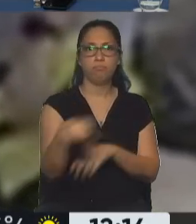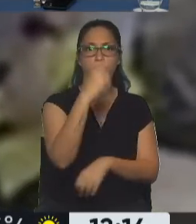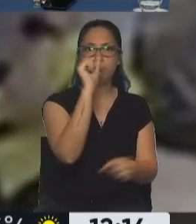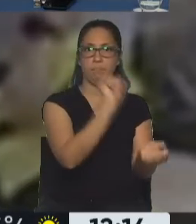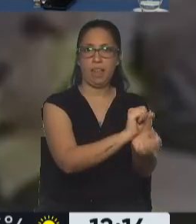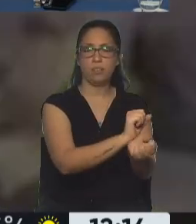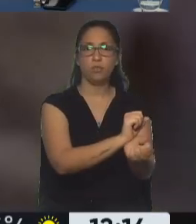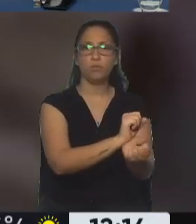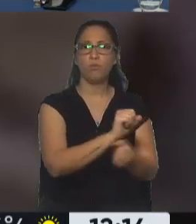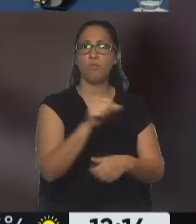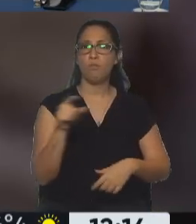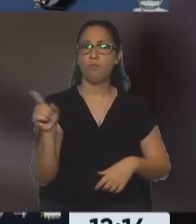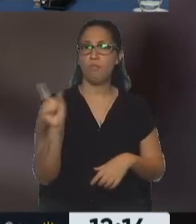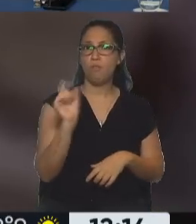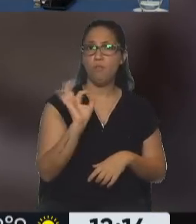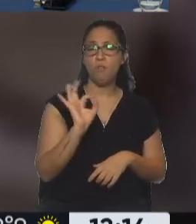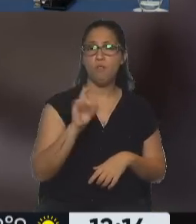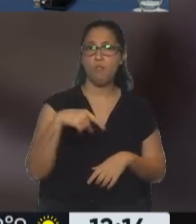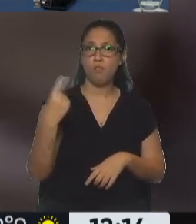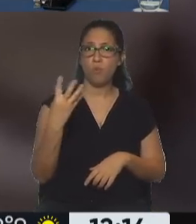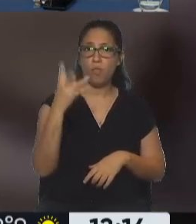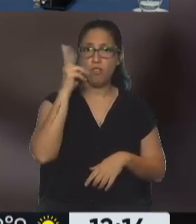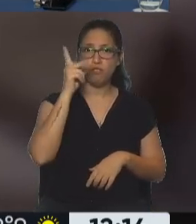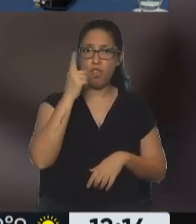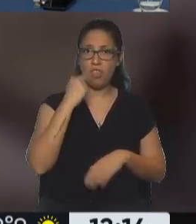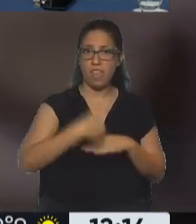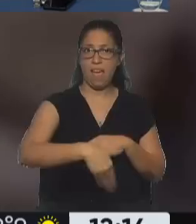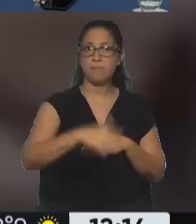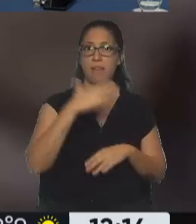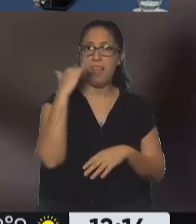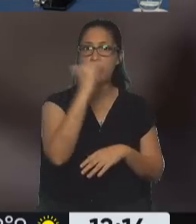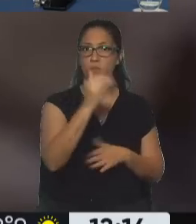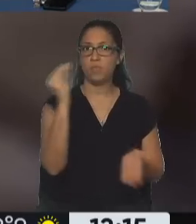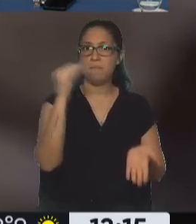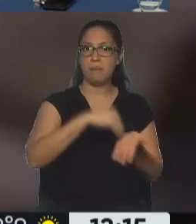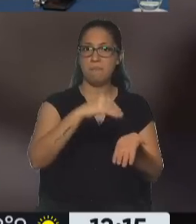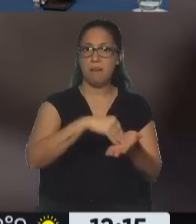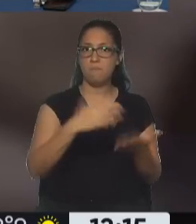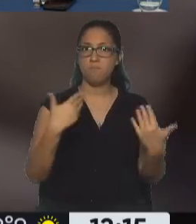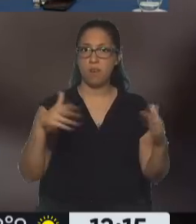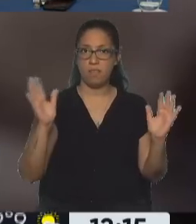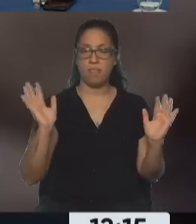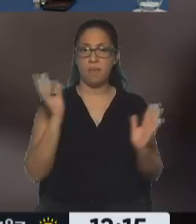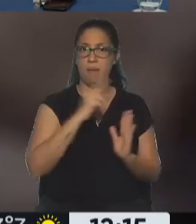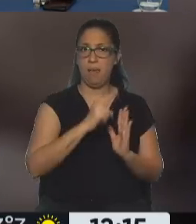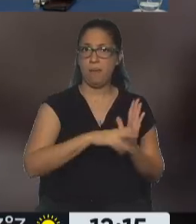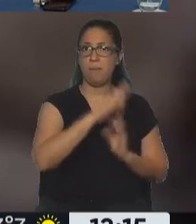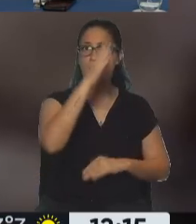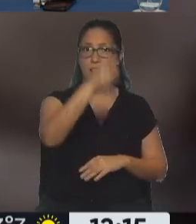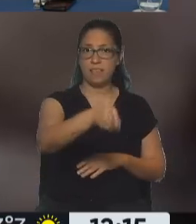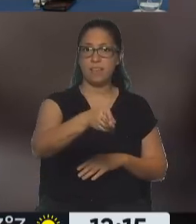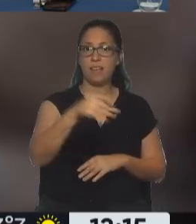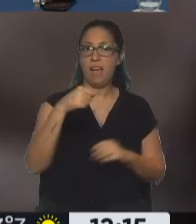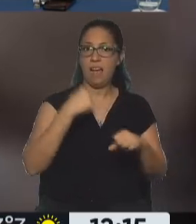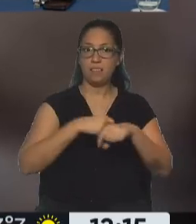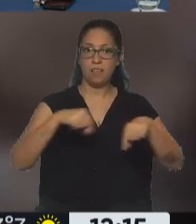tiene hace 48 días la denuncia que yo les puse a la disposición. Hasta el día